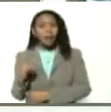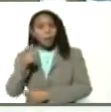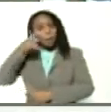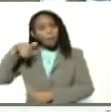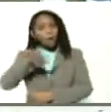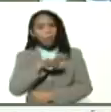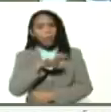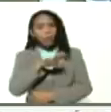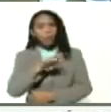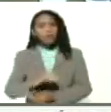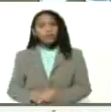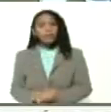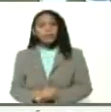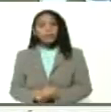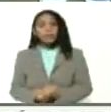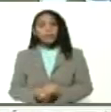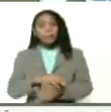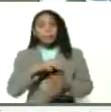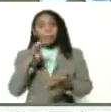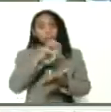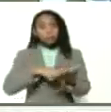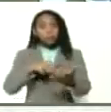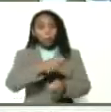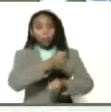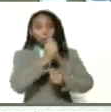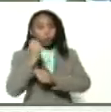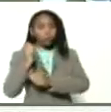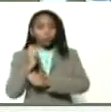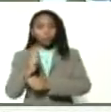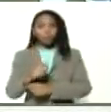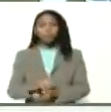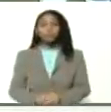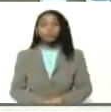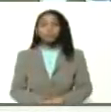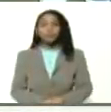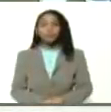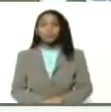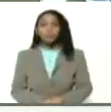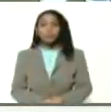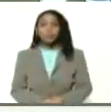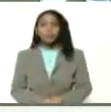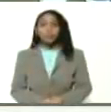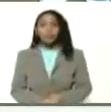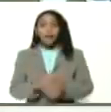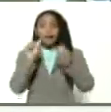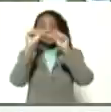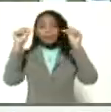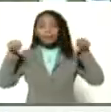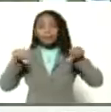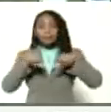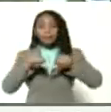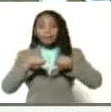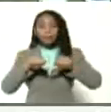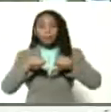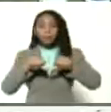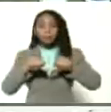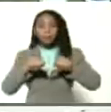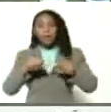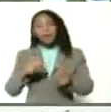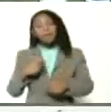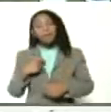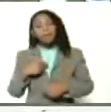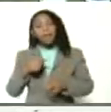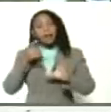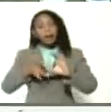de pescadores, pescadoras, acuicultores y acuicultoras. En el sistema del